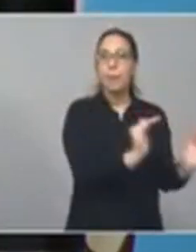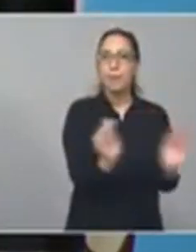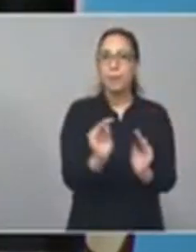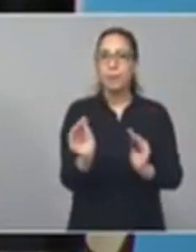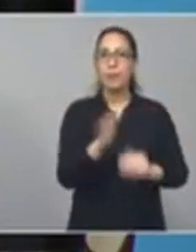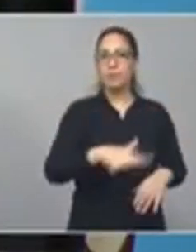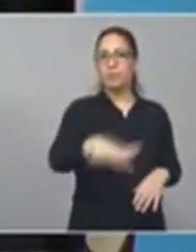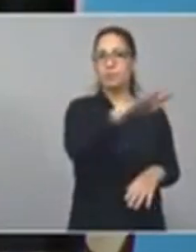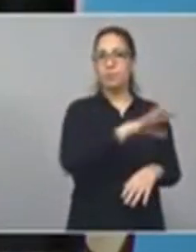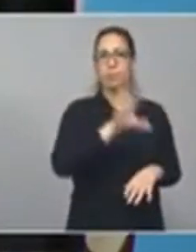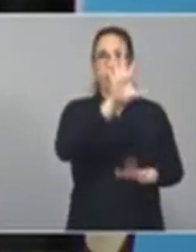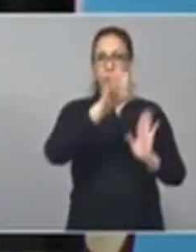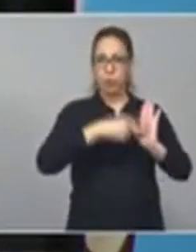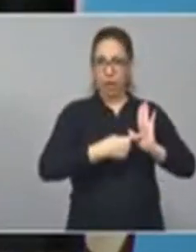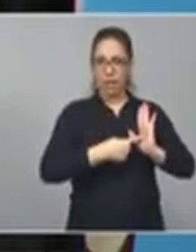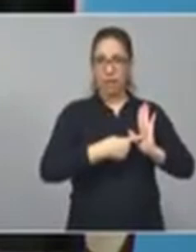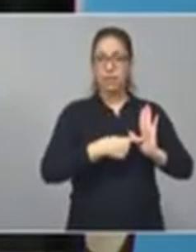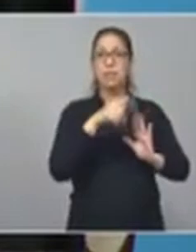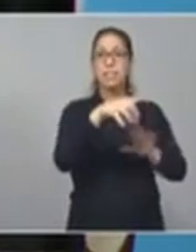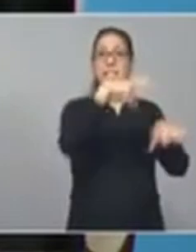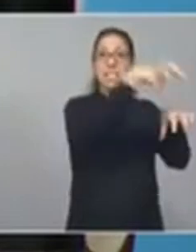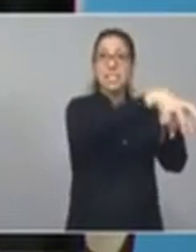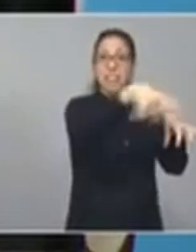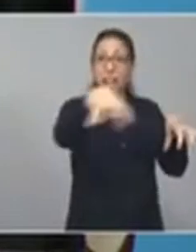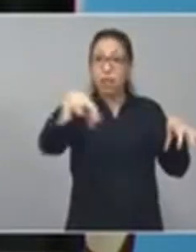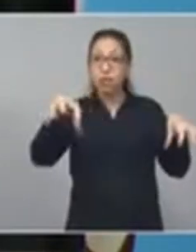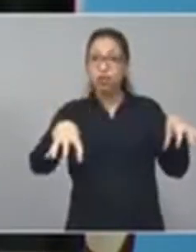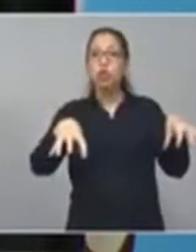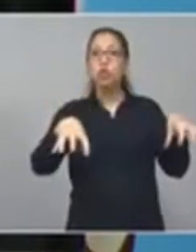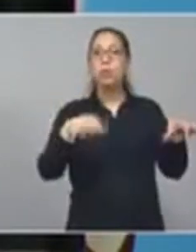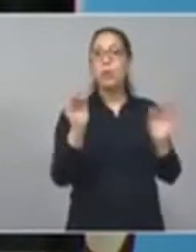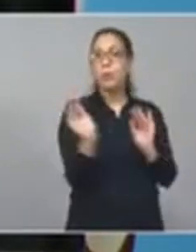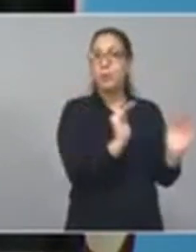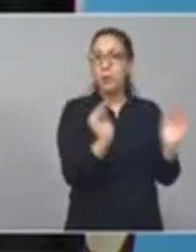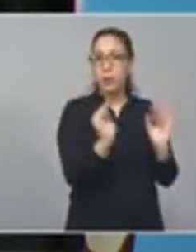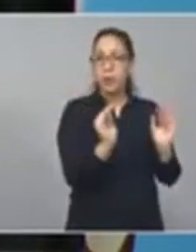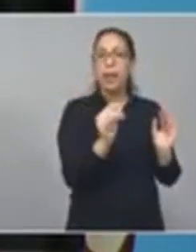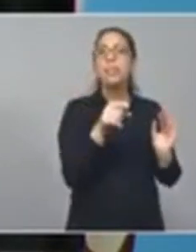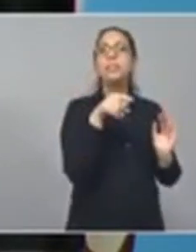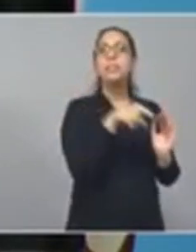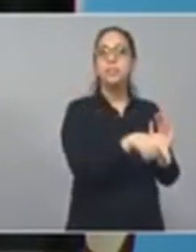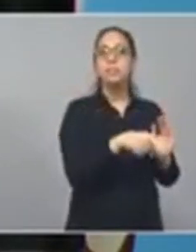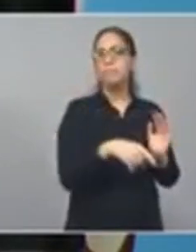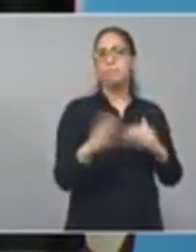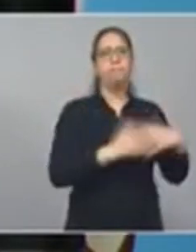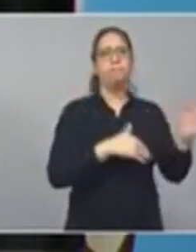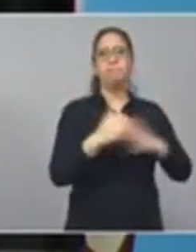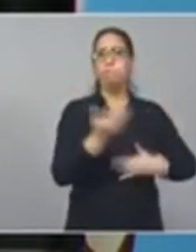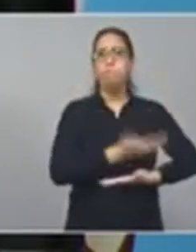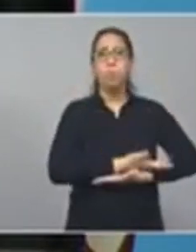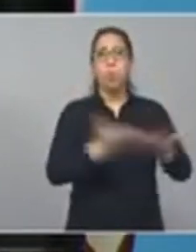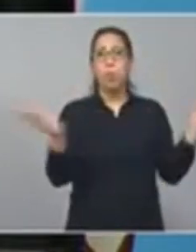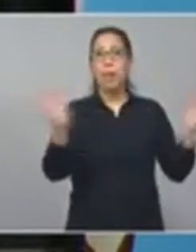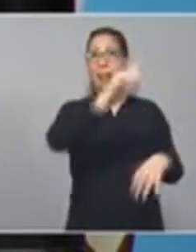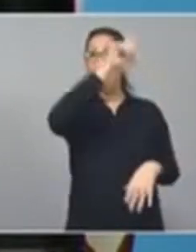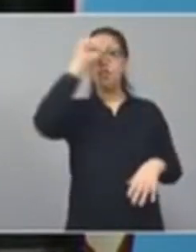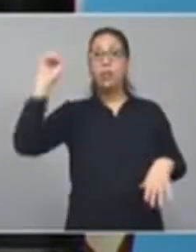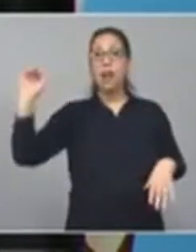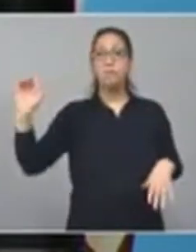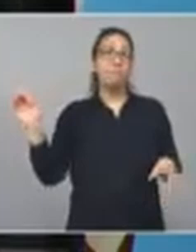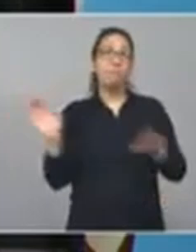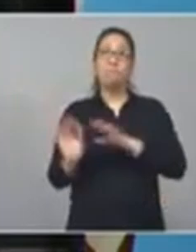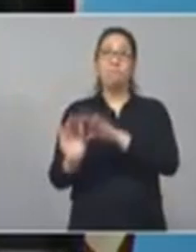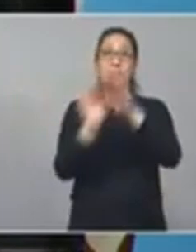provincia de Buenos Aires. Los centros de primera infancia, como toda la obra pública nacional, fueron detenidos, fueron parados,